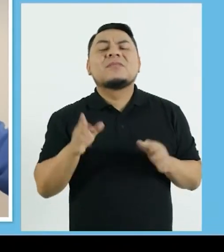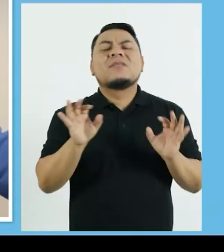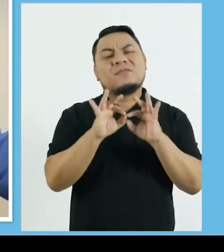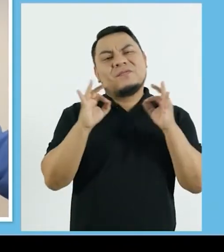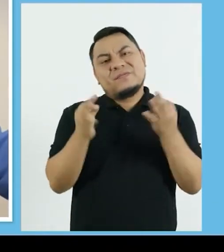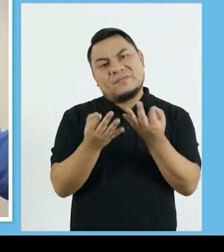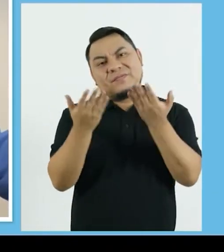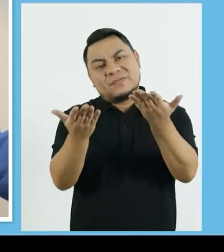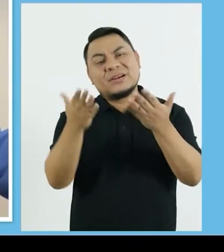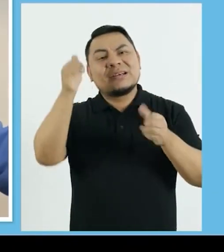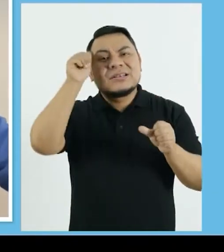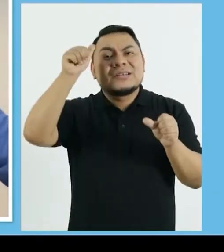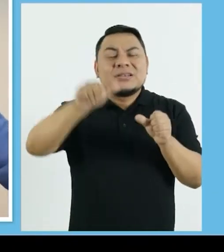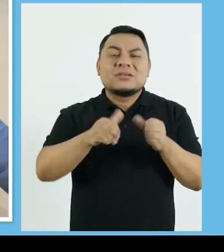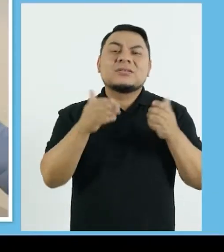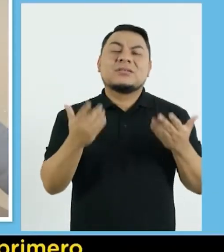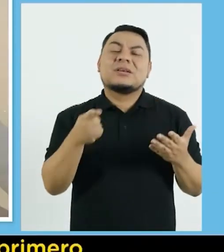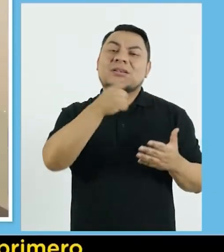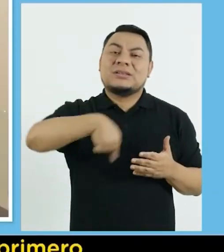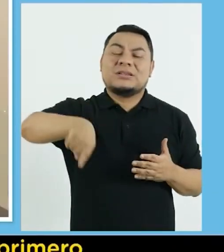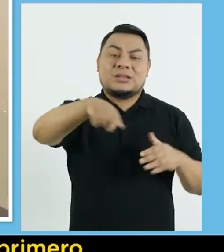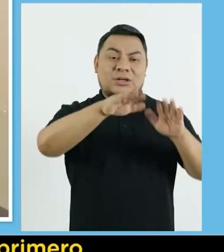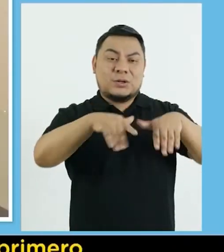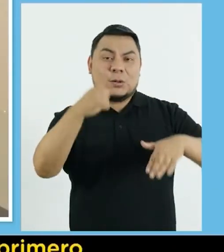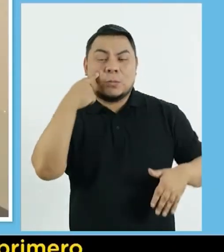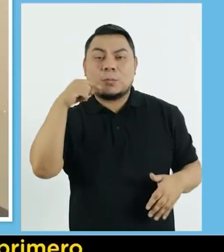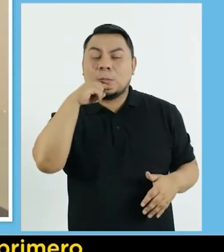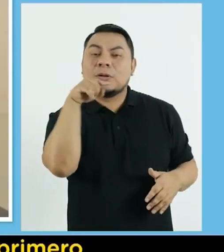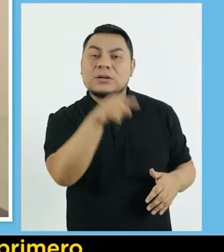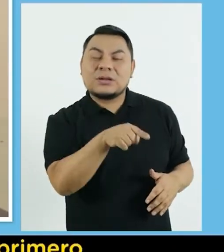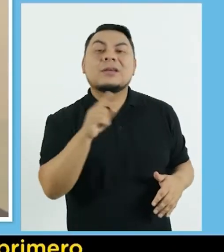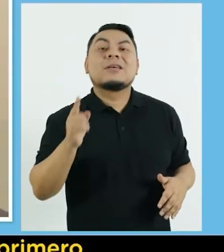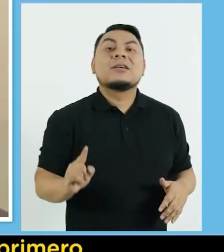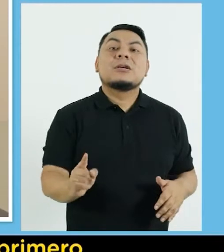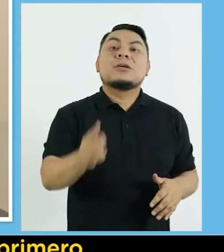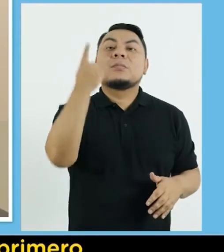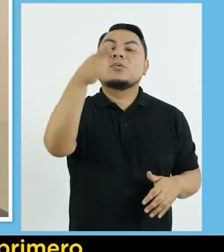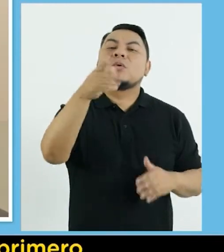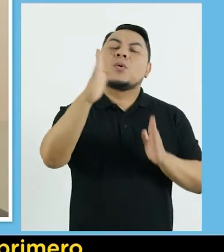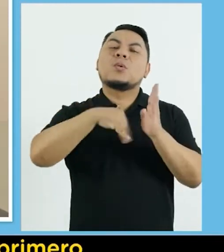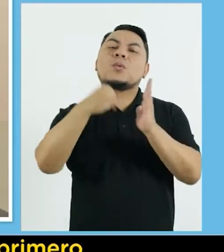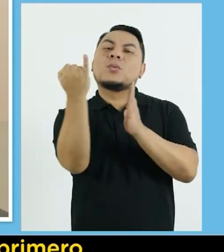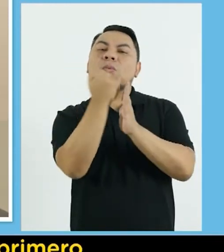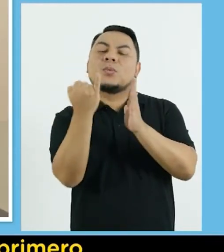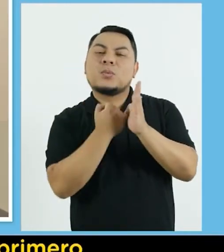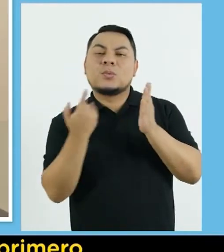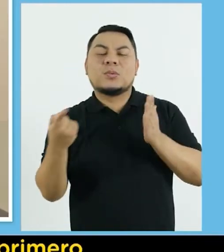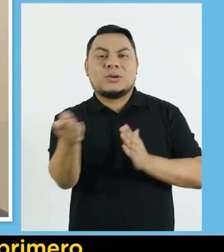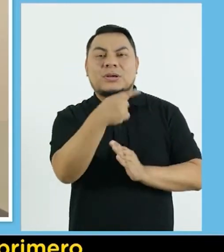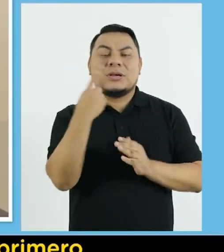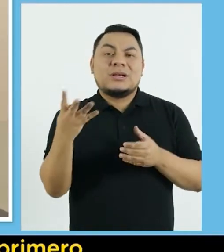¿Cómo se llaman? Familias Recuerden que su niña o niño Primero